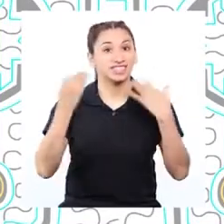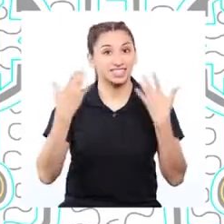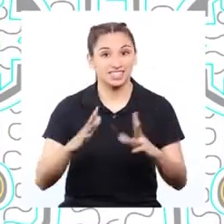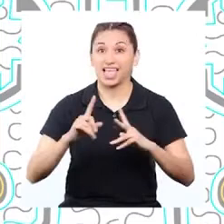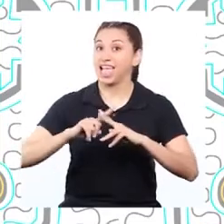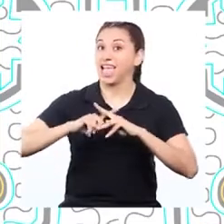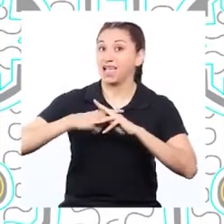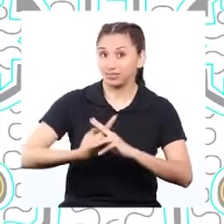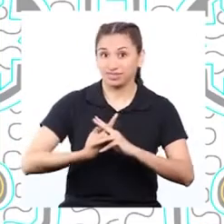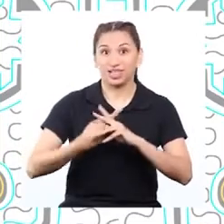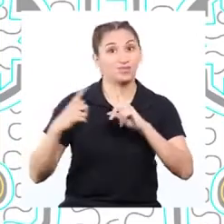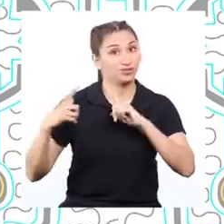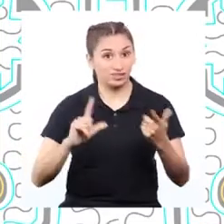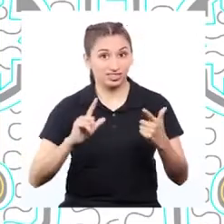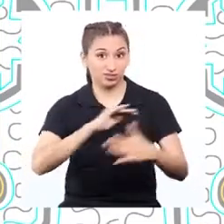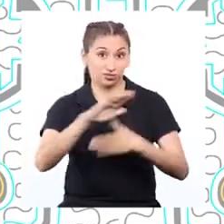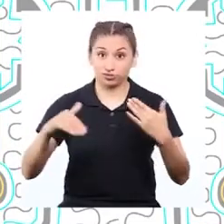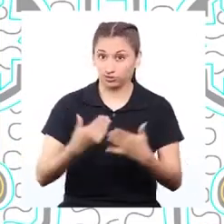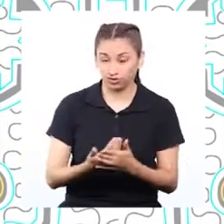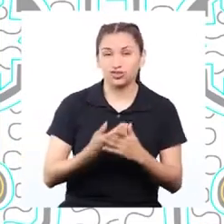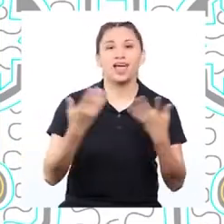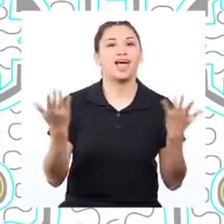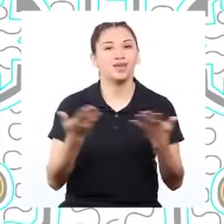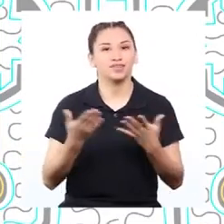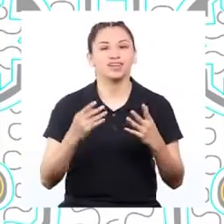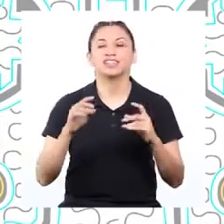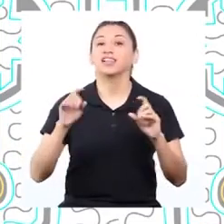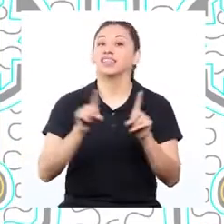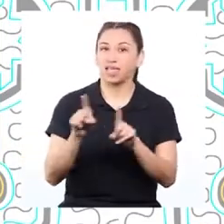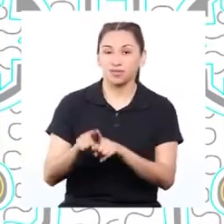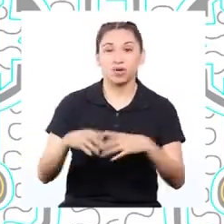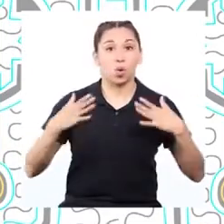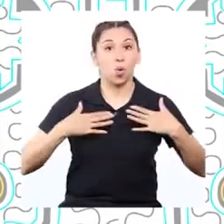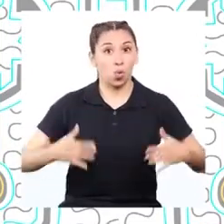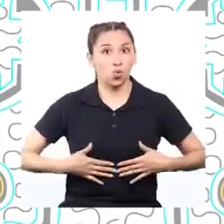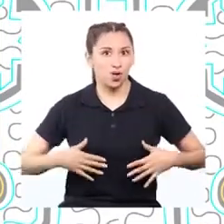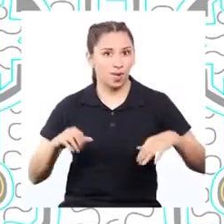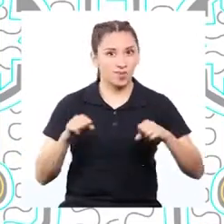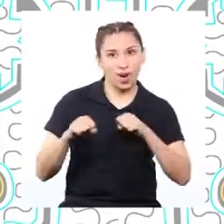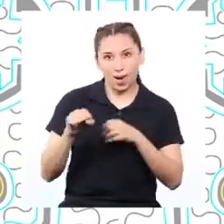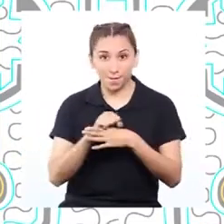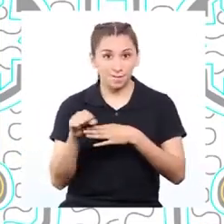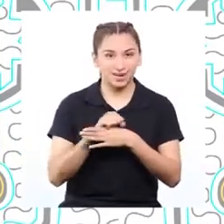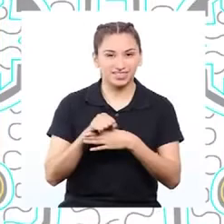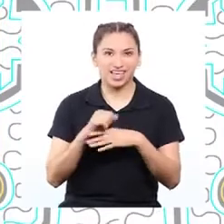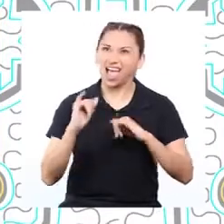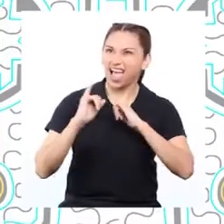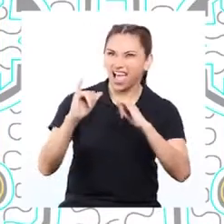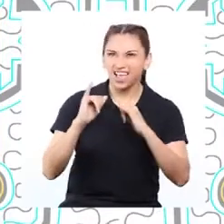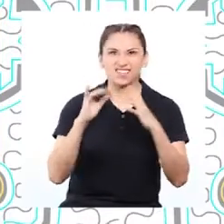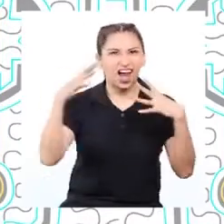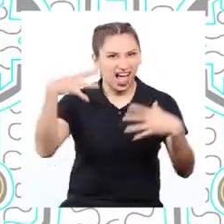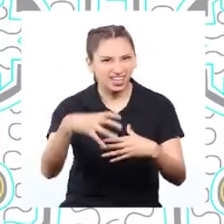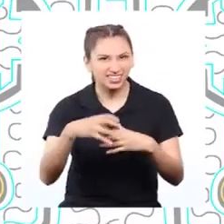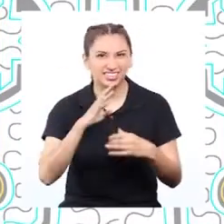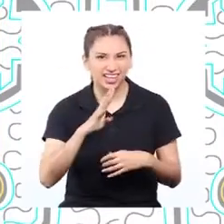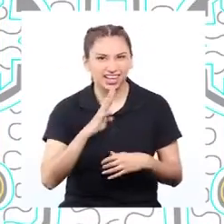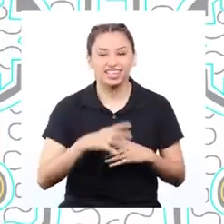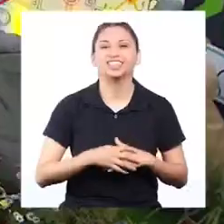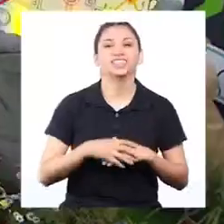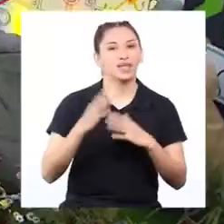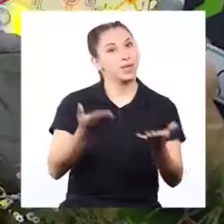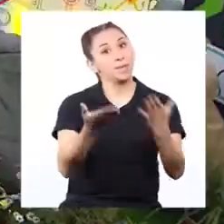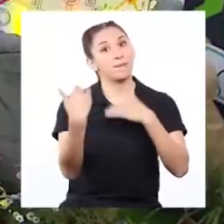¡Estamos listas y listos para empezar! ¡Y por eso es momento del cuerpo activar! ¡Ja, ja, ja, ¡Me salió el estilo de Cao!